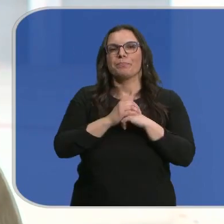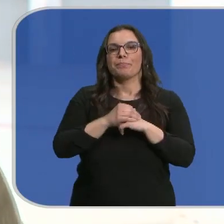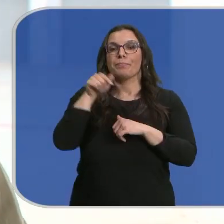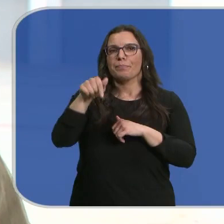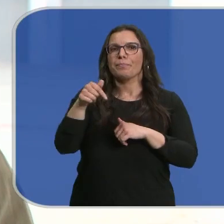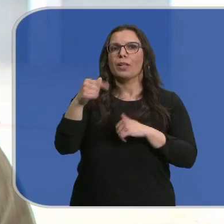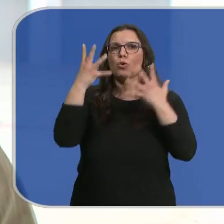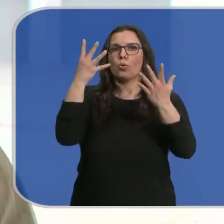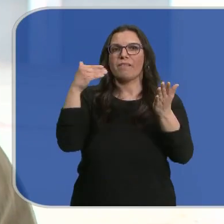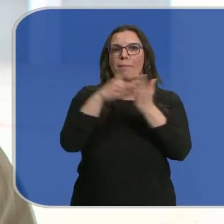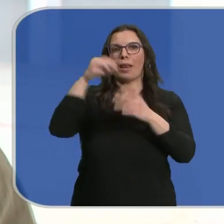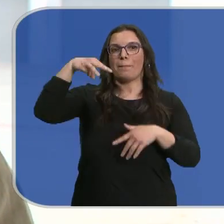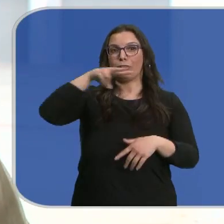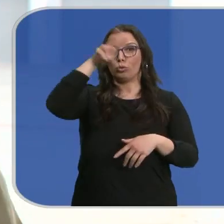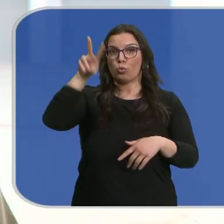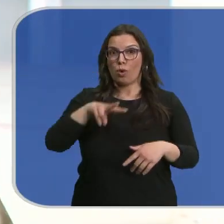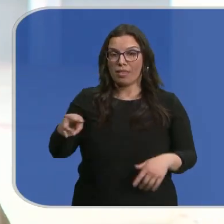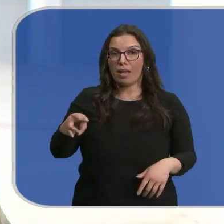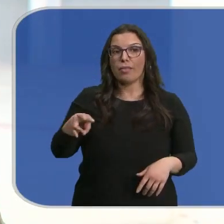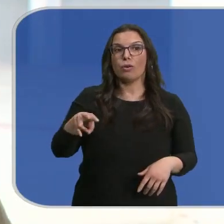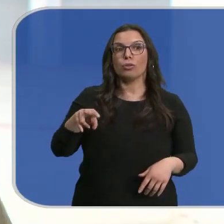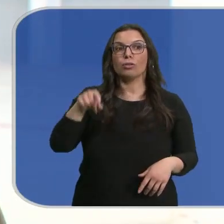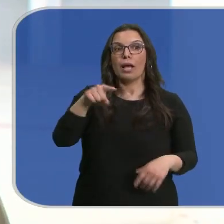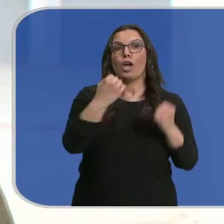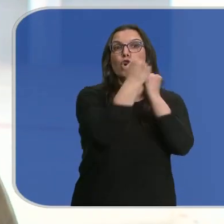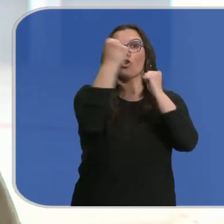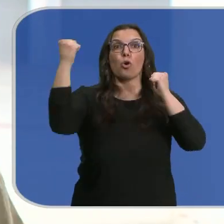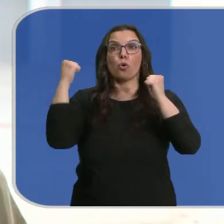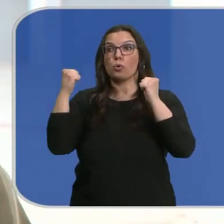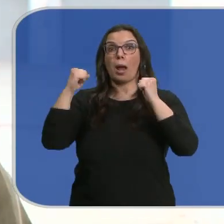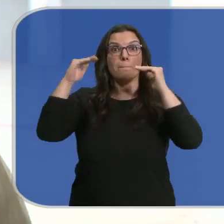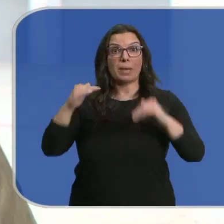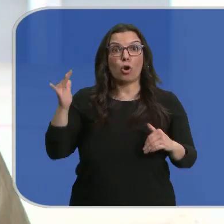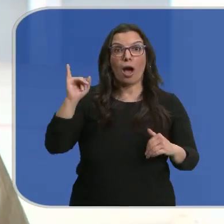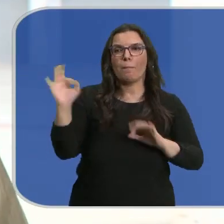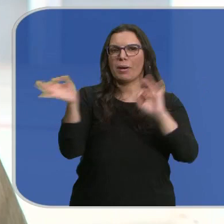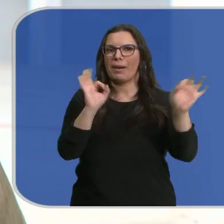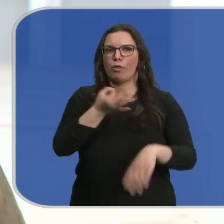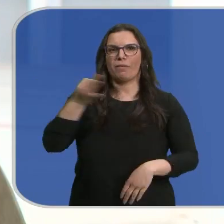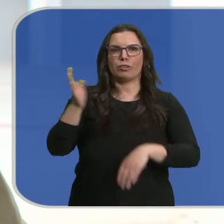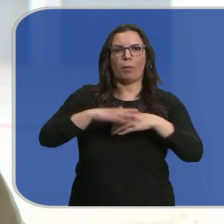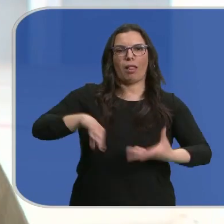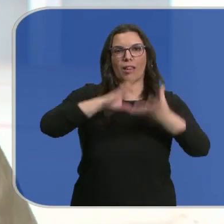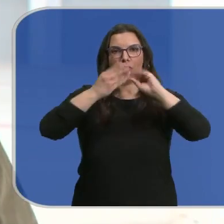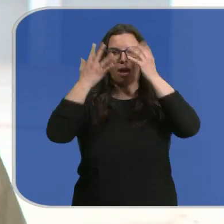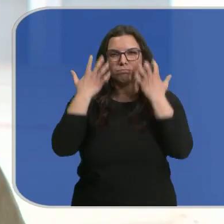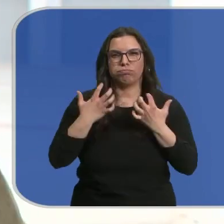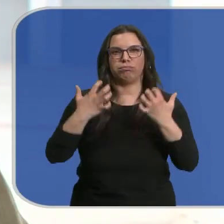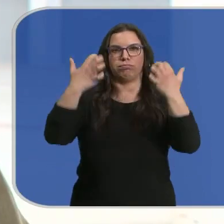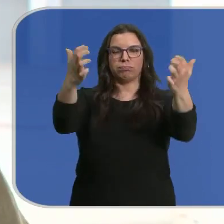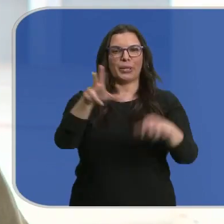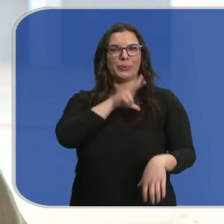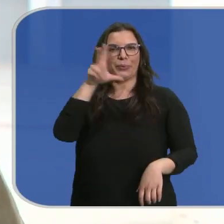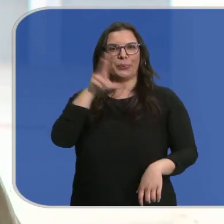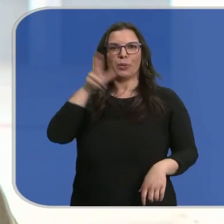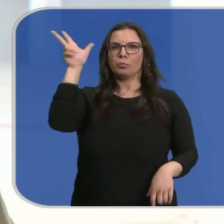Cuenta con 9.000 metros cuadrados y es el que menos columnas tiene, por lo tanto, el que mejor preparado está para acoger todo el glamour